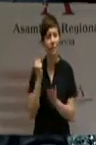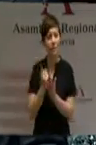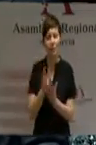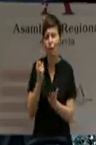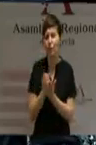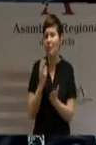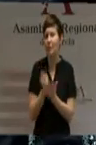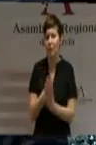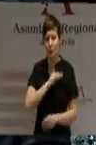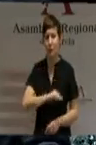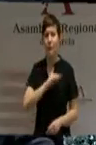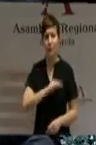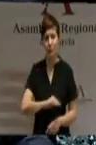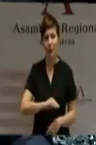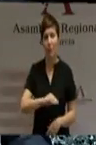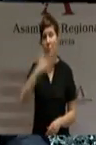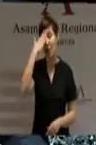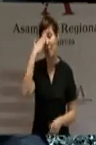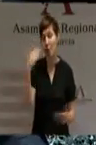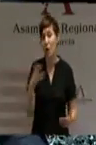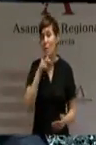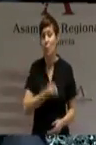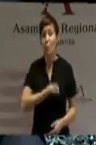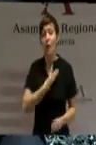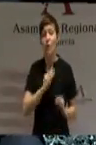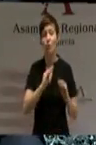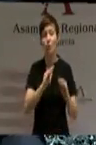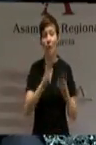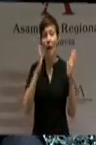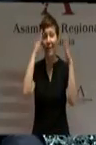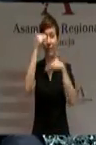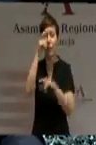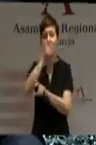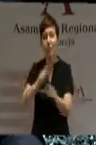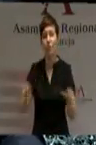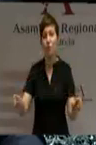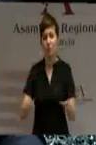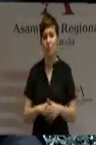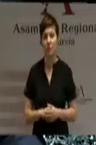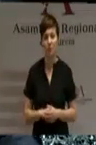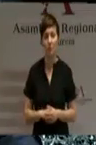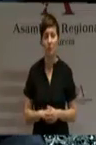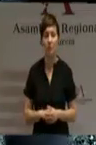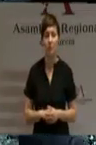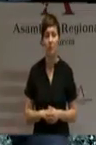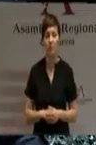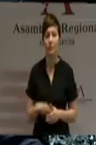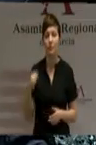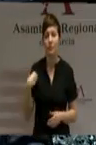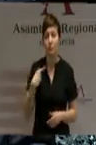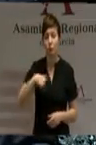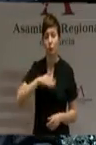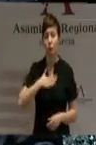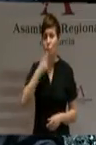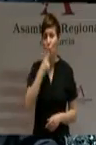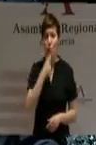que es también su vocación, es atender a la gente. Ese ha sido siempre nuestro compromiso,